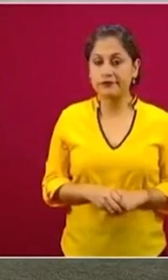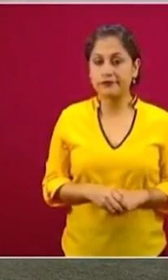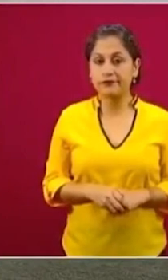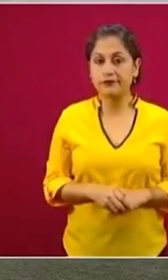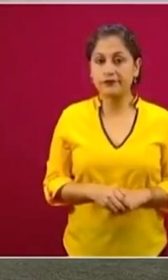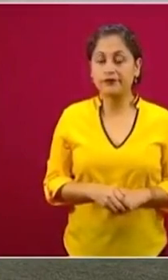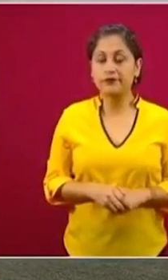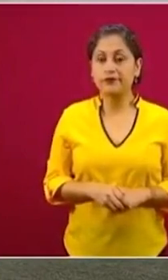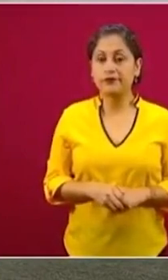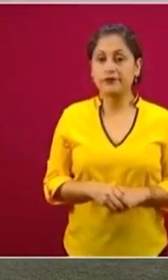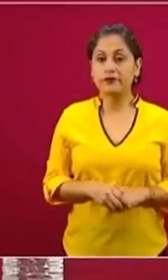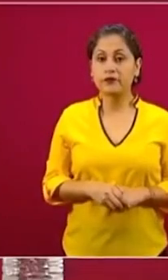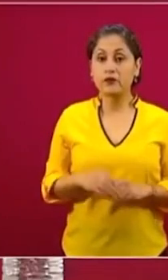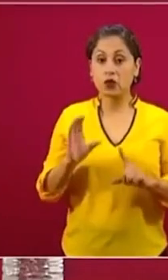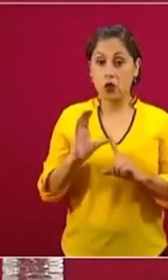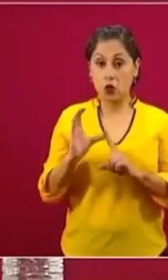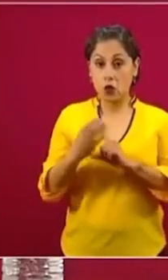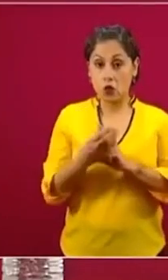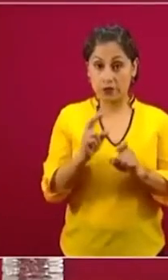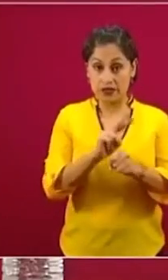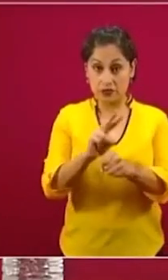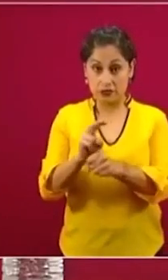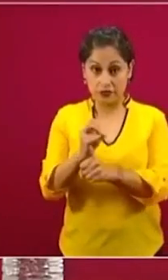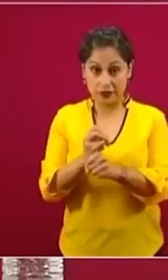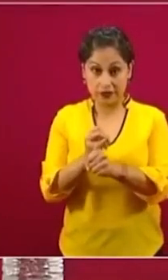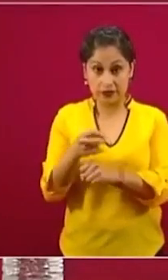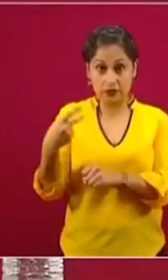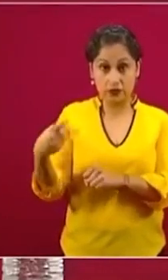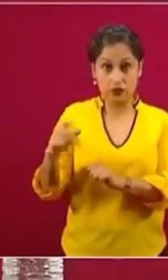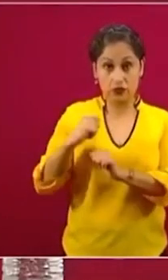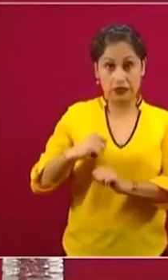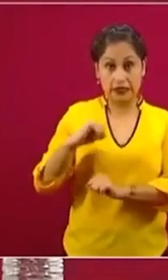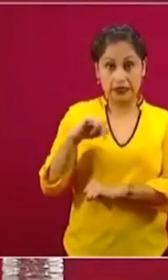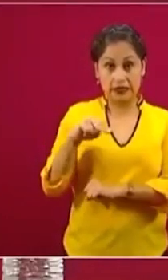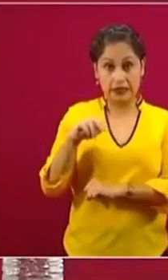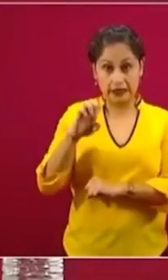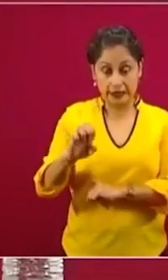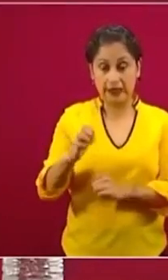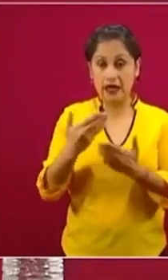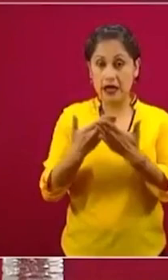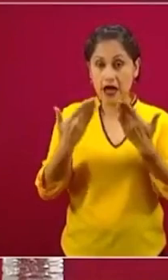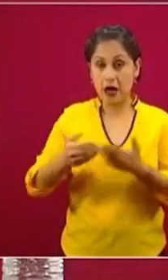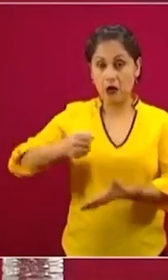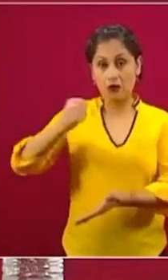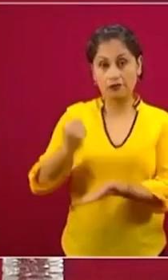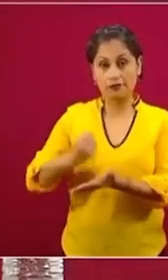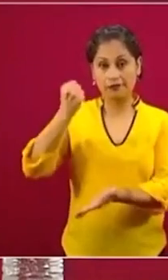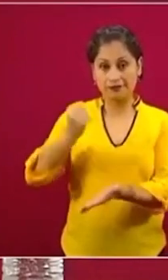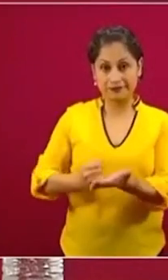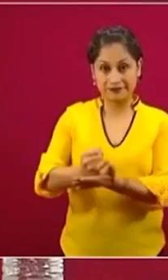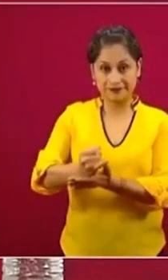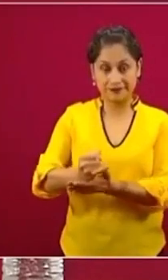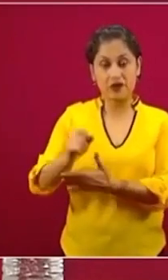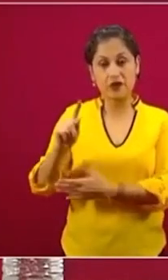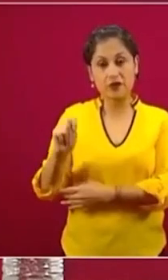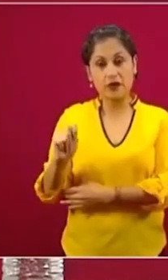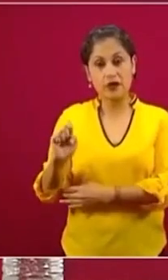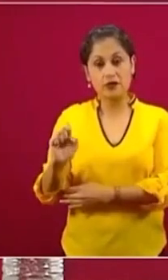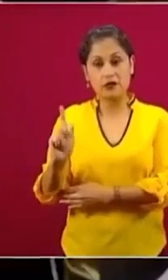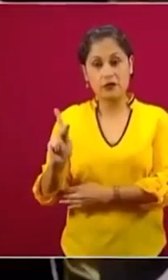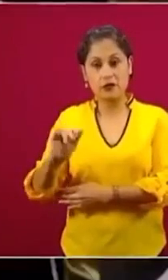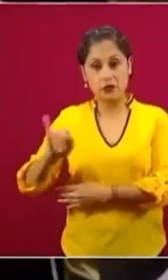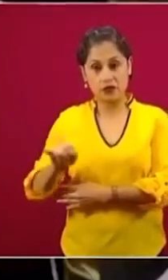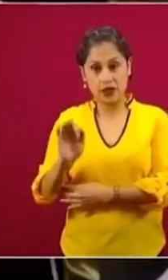la Comisión de Fiscalización del INE como ahora la sentencia del tribunal, ya se habían cumplido lo que